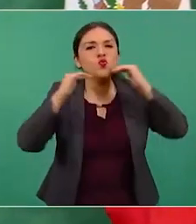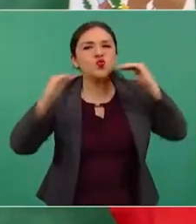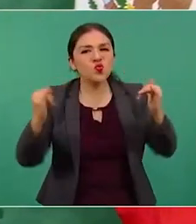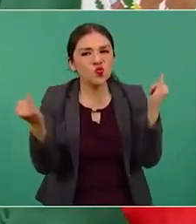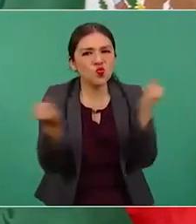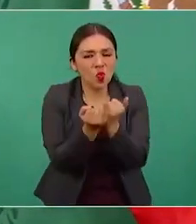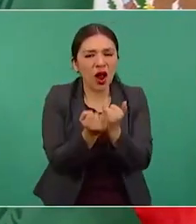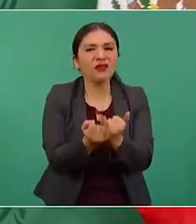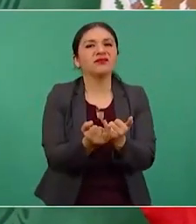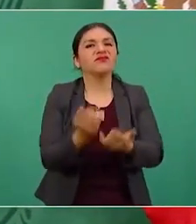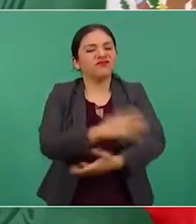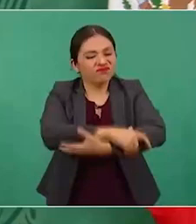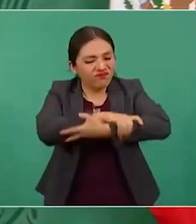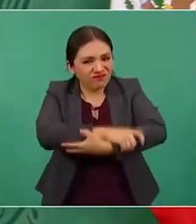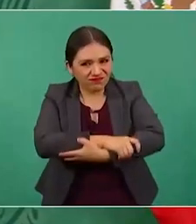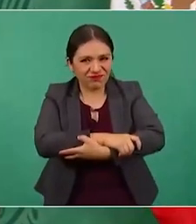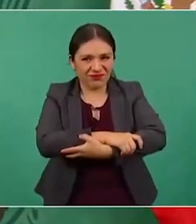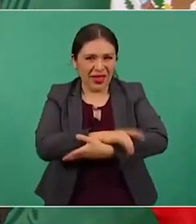fraternidad.